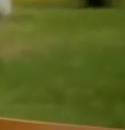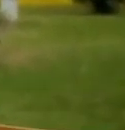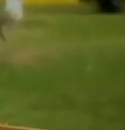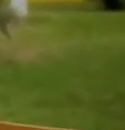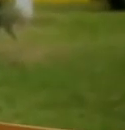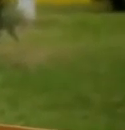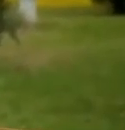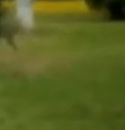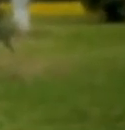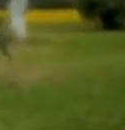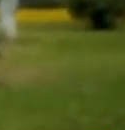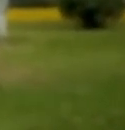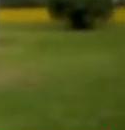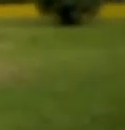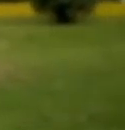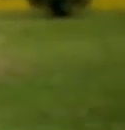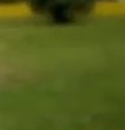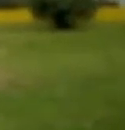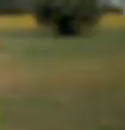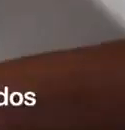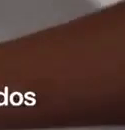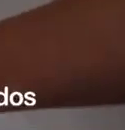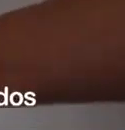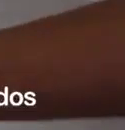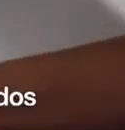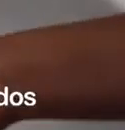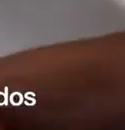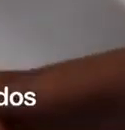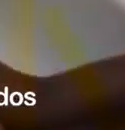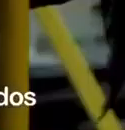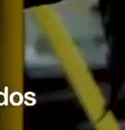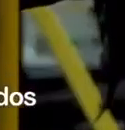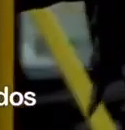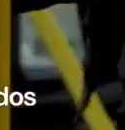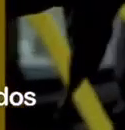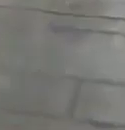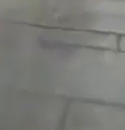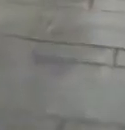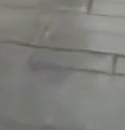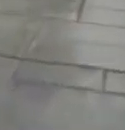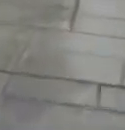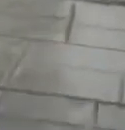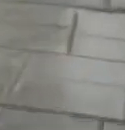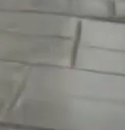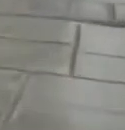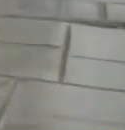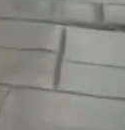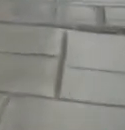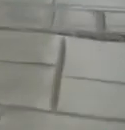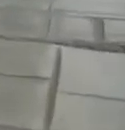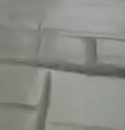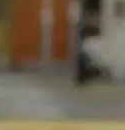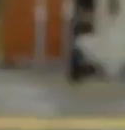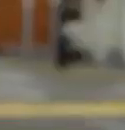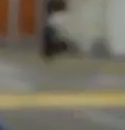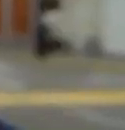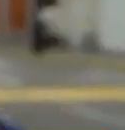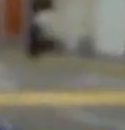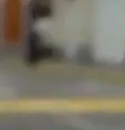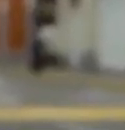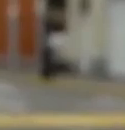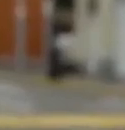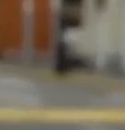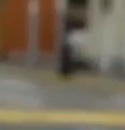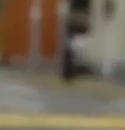miedo Porque si te cuidas, nada malo te puede pasar Por eso, lava y desinfecta tus manos Guarda distancia de por lo menos 2 metros